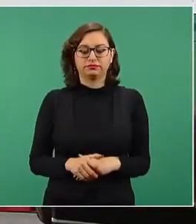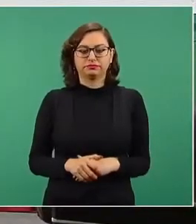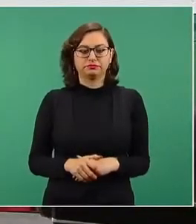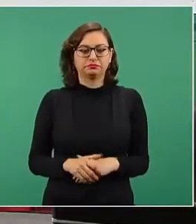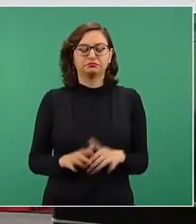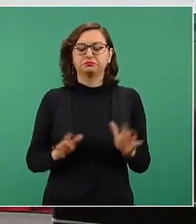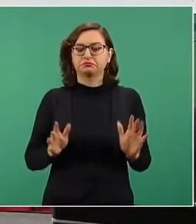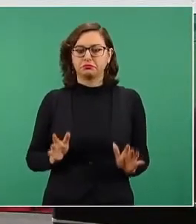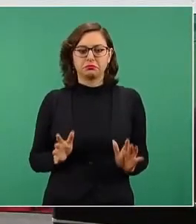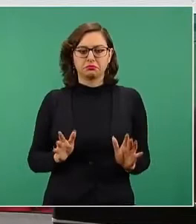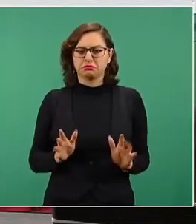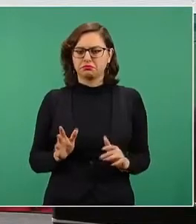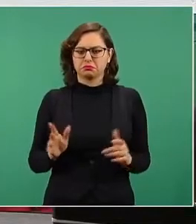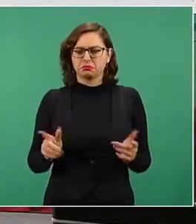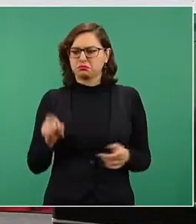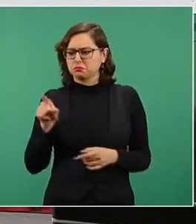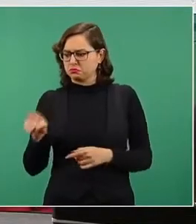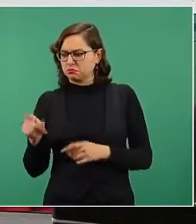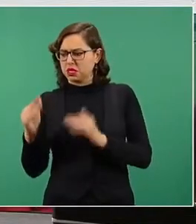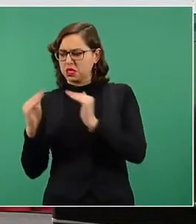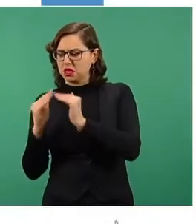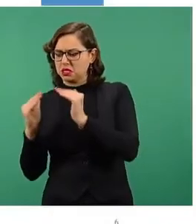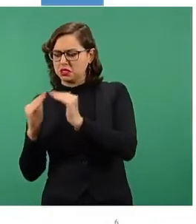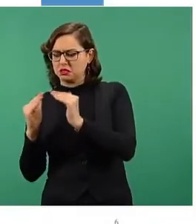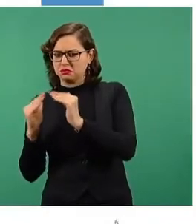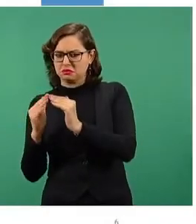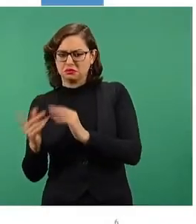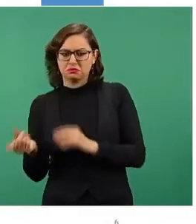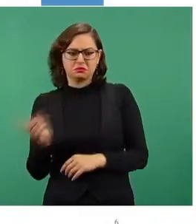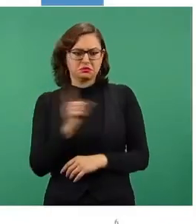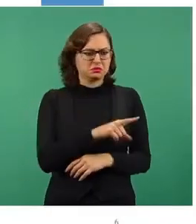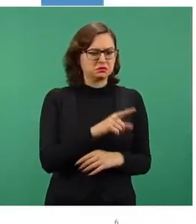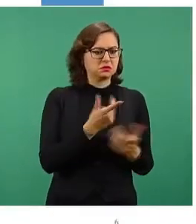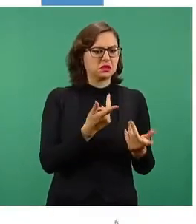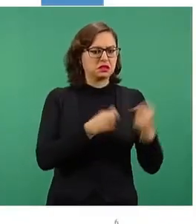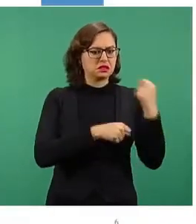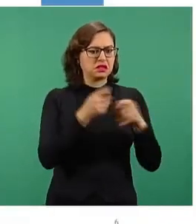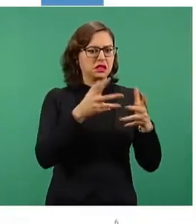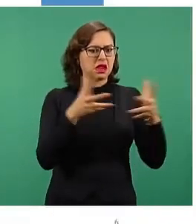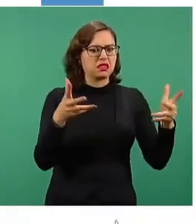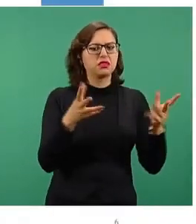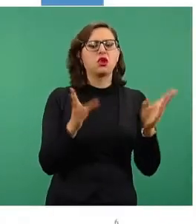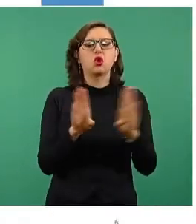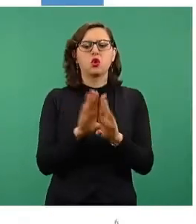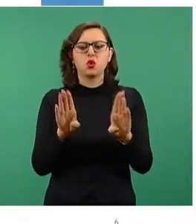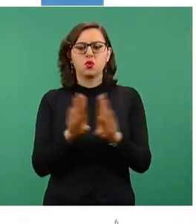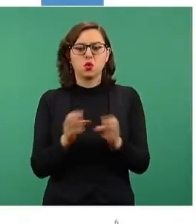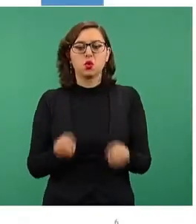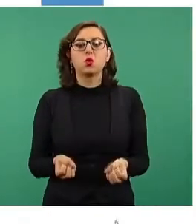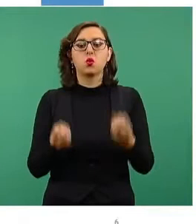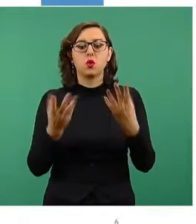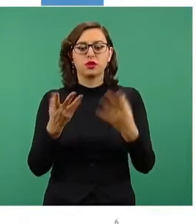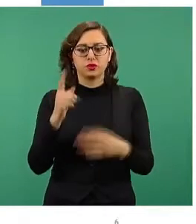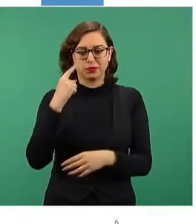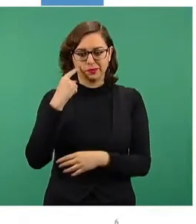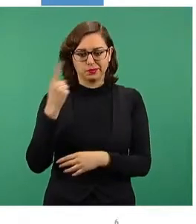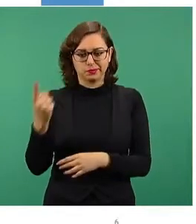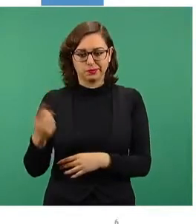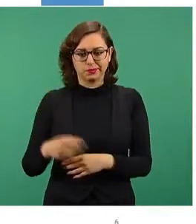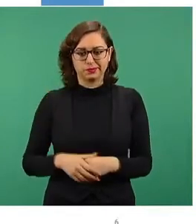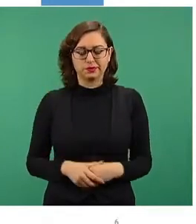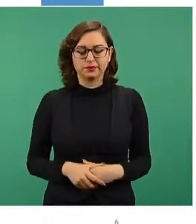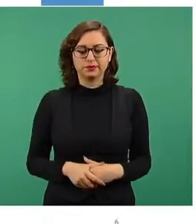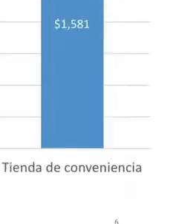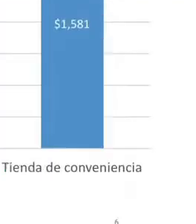kilowatt hora, ¿cuánto pagaría cada uno de ellos? Acabamos de ver cuánto paga ese hogar,